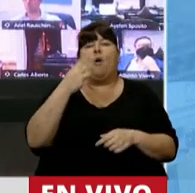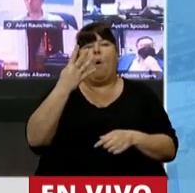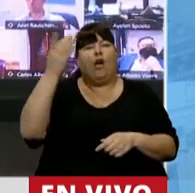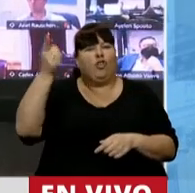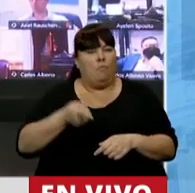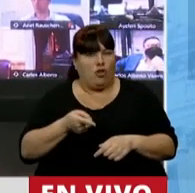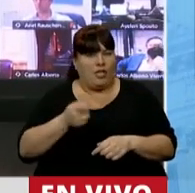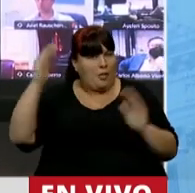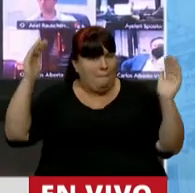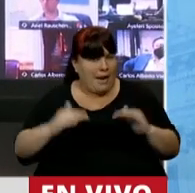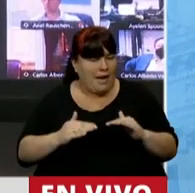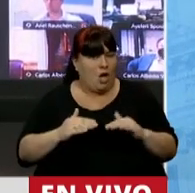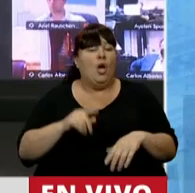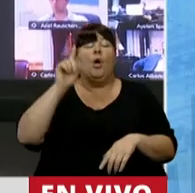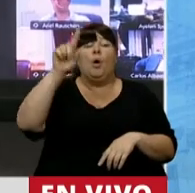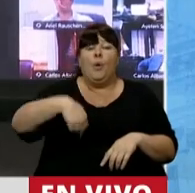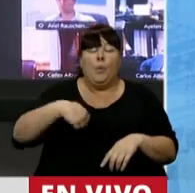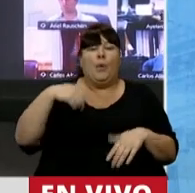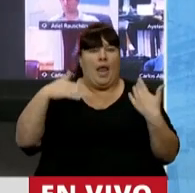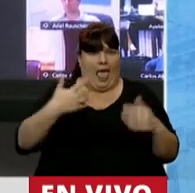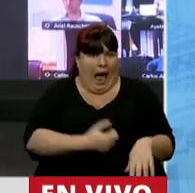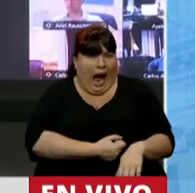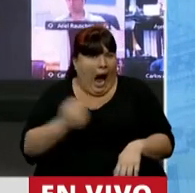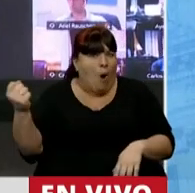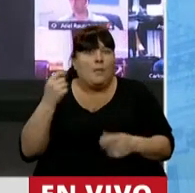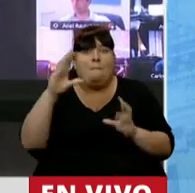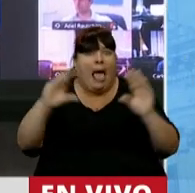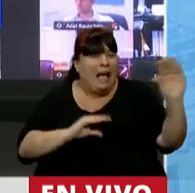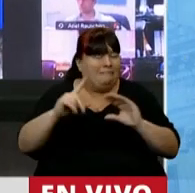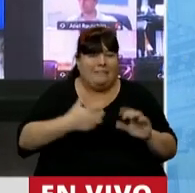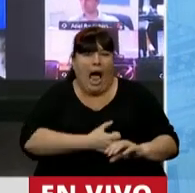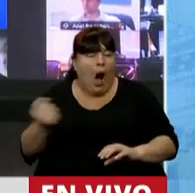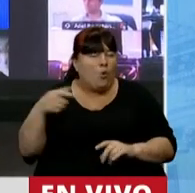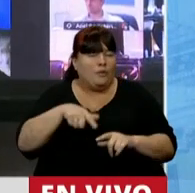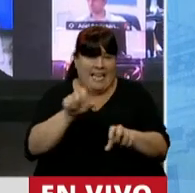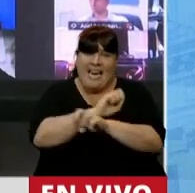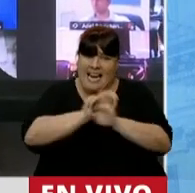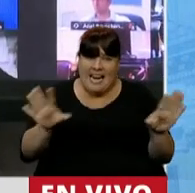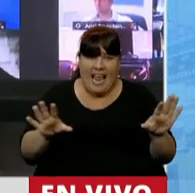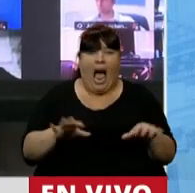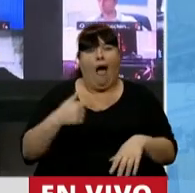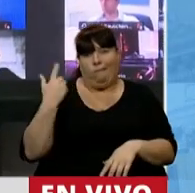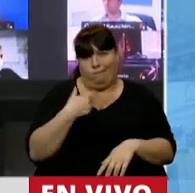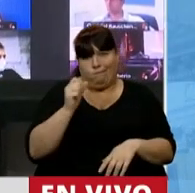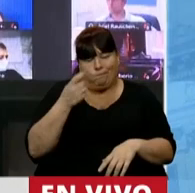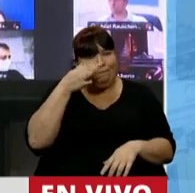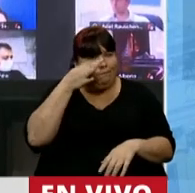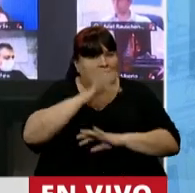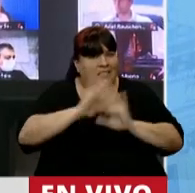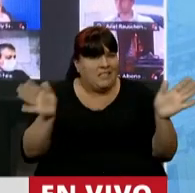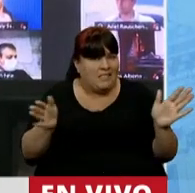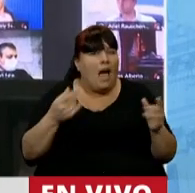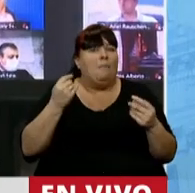puntos, produciendo un fuerte ajuste de partidas que son críticas y que lo hemos vivido y lo hemos visto